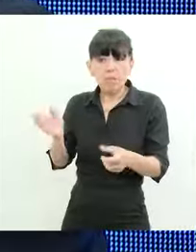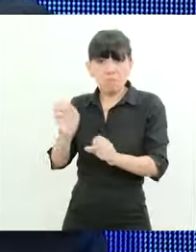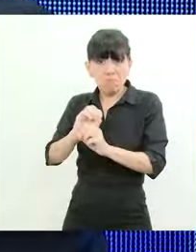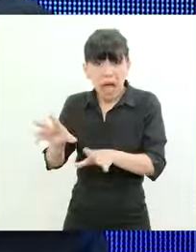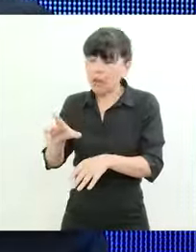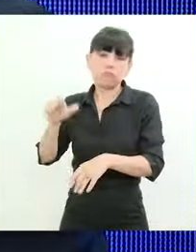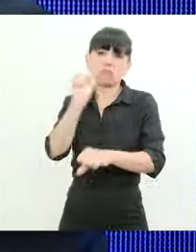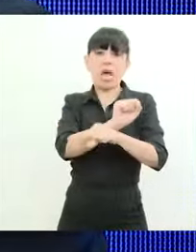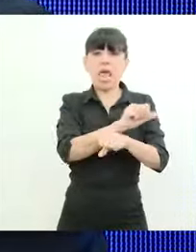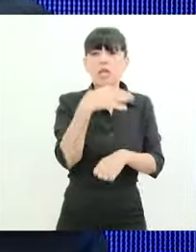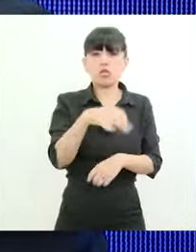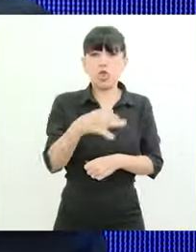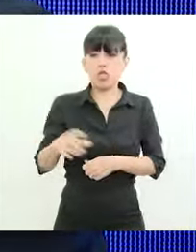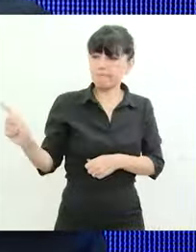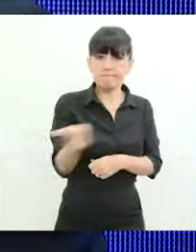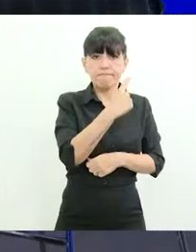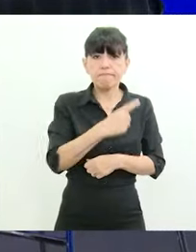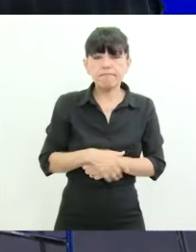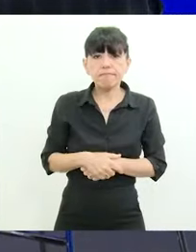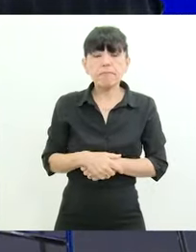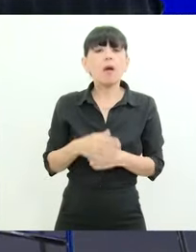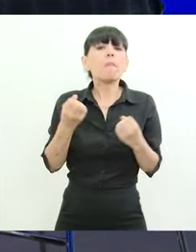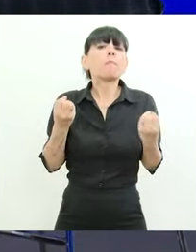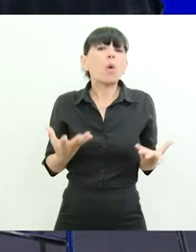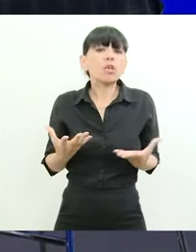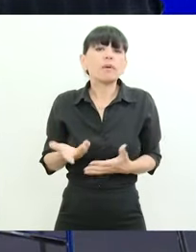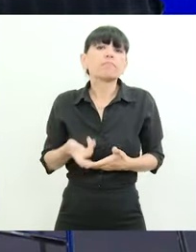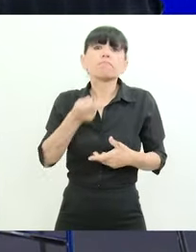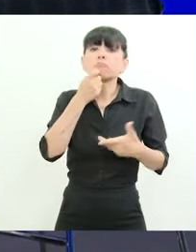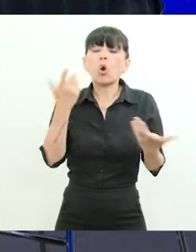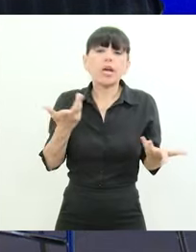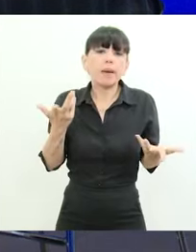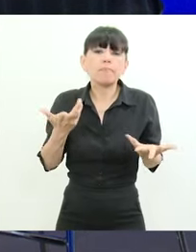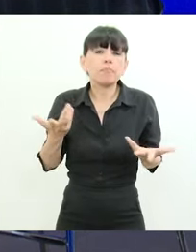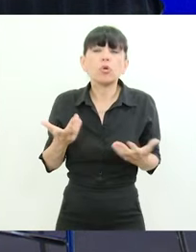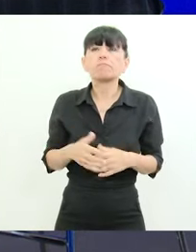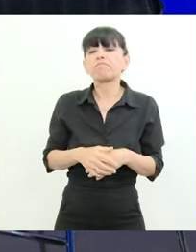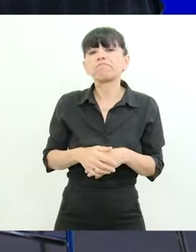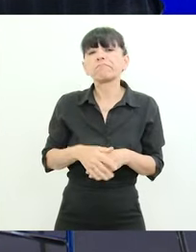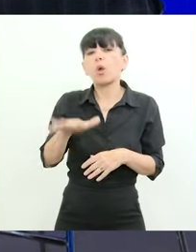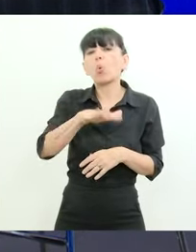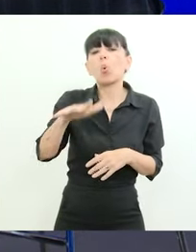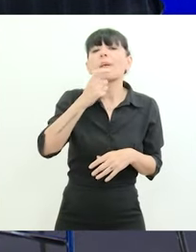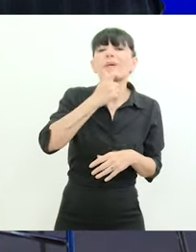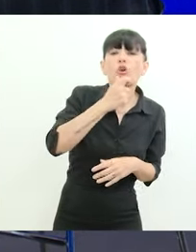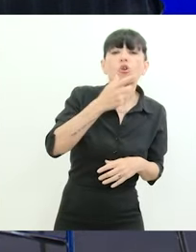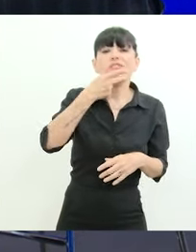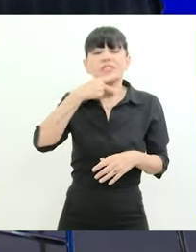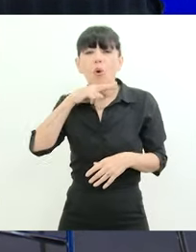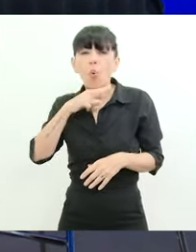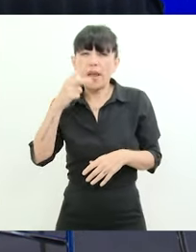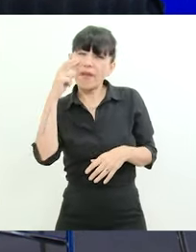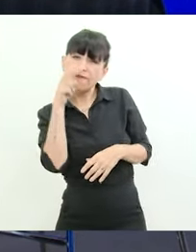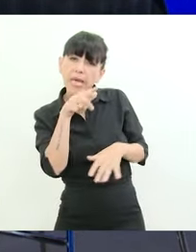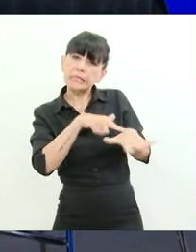porque cuando uno ve desiertos transformados en valles productivos como es el caso de Mendoza o San Juan y